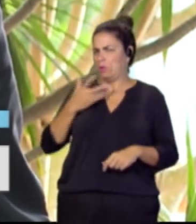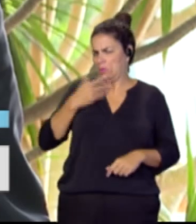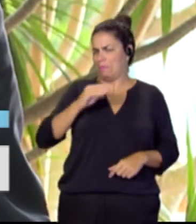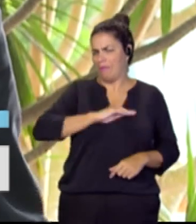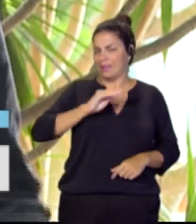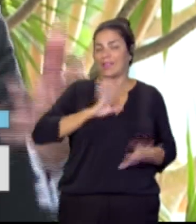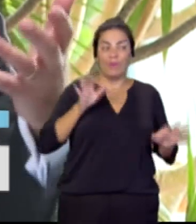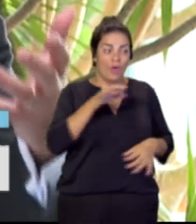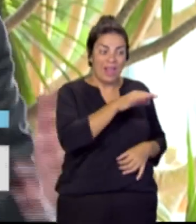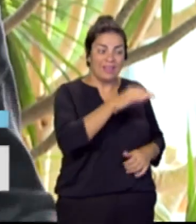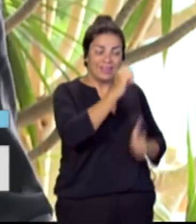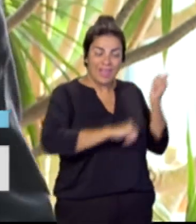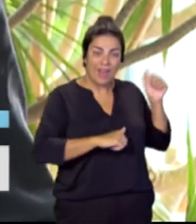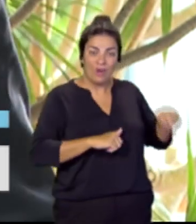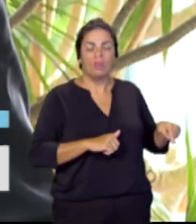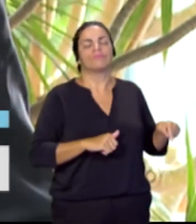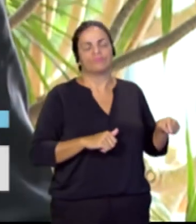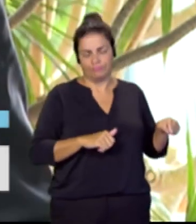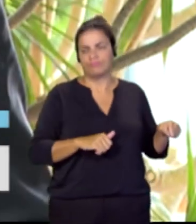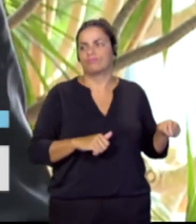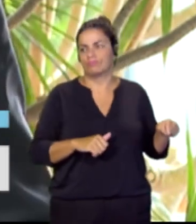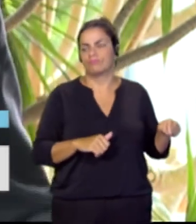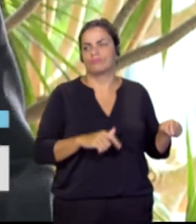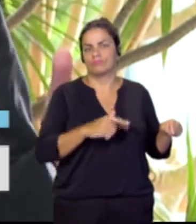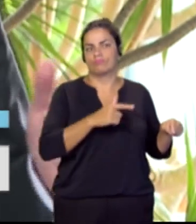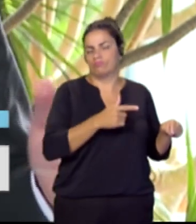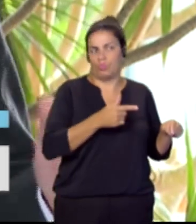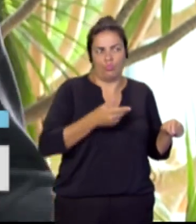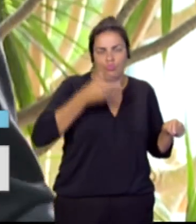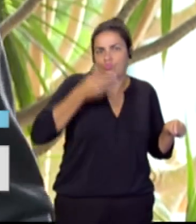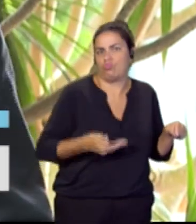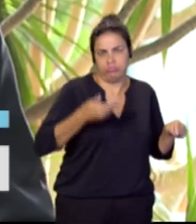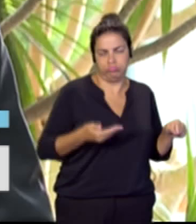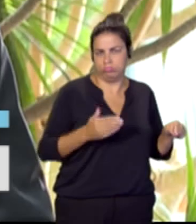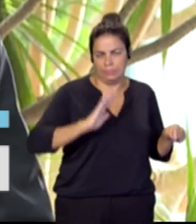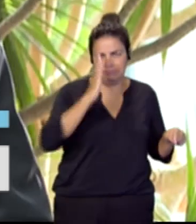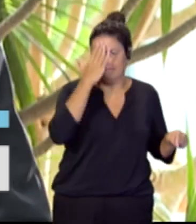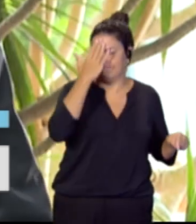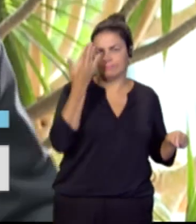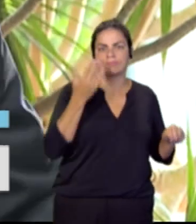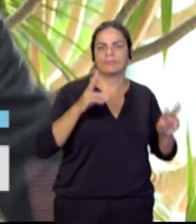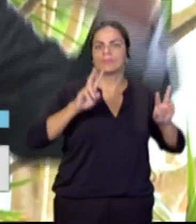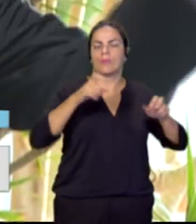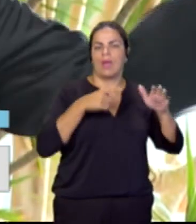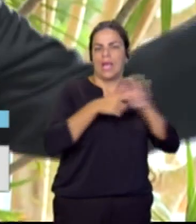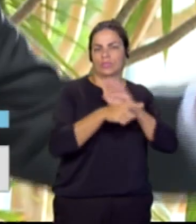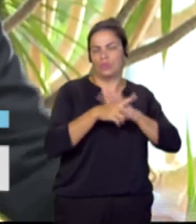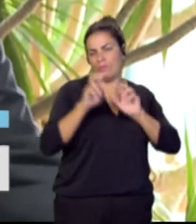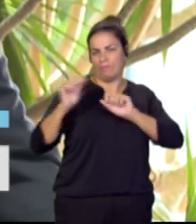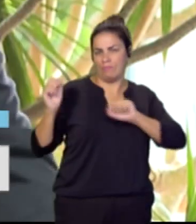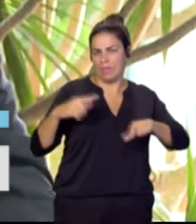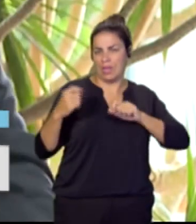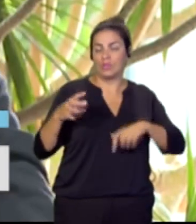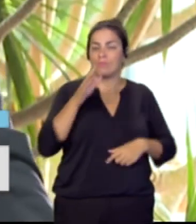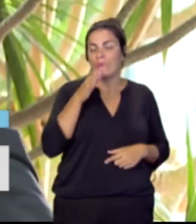la isla del Hierro tiene una importancia central, diría yo, en la gestión de migraciones. Es la isla